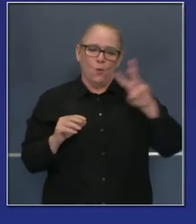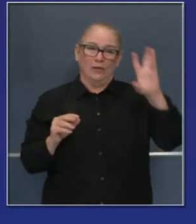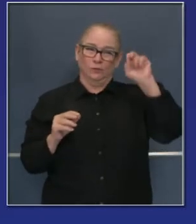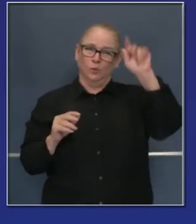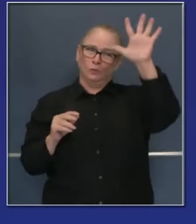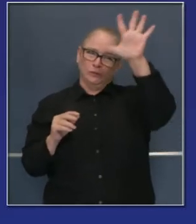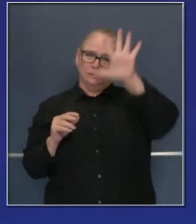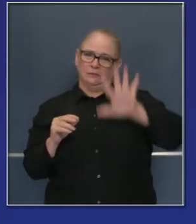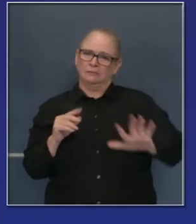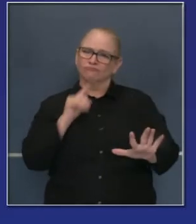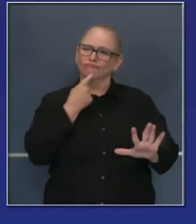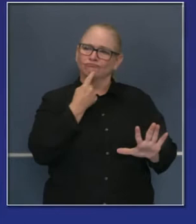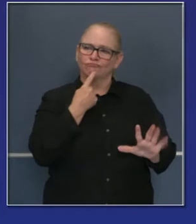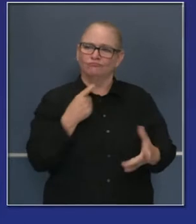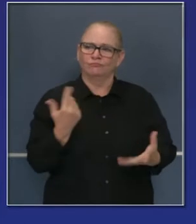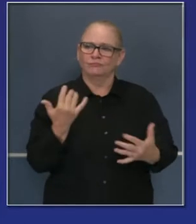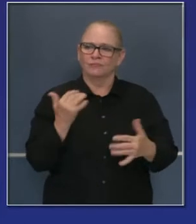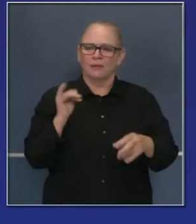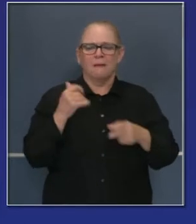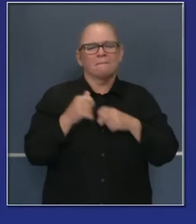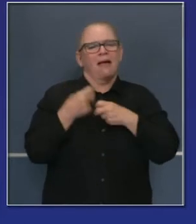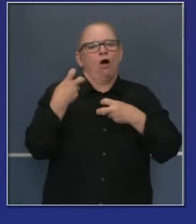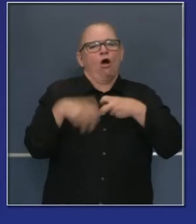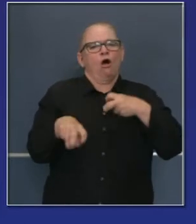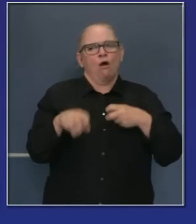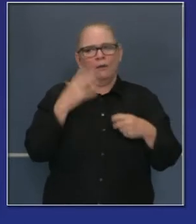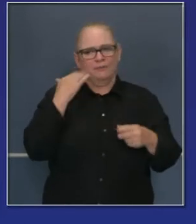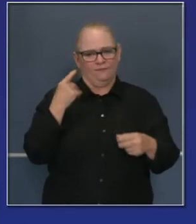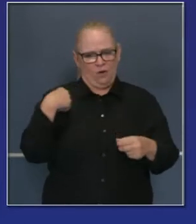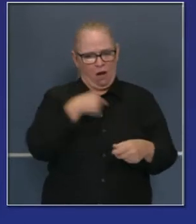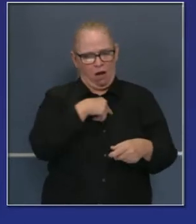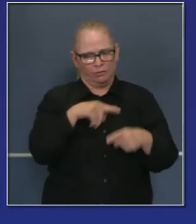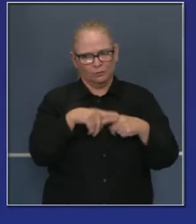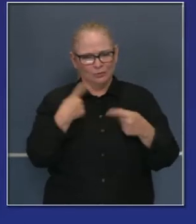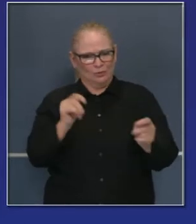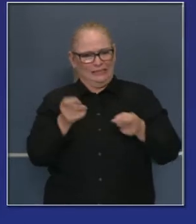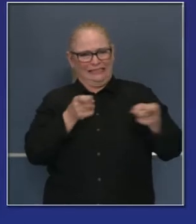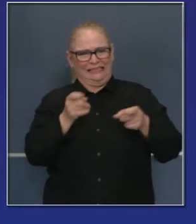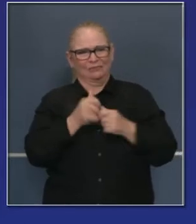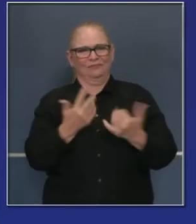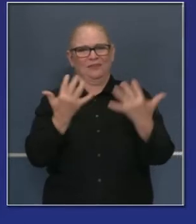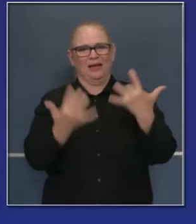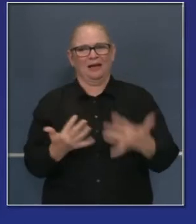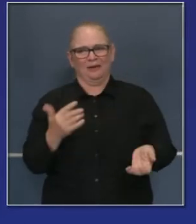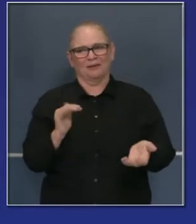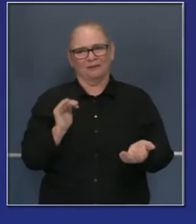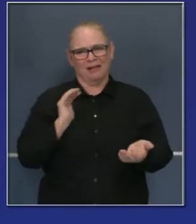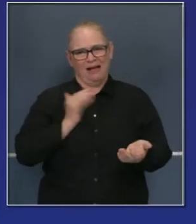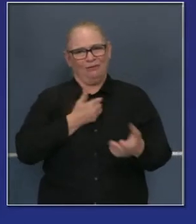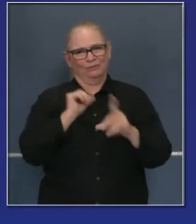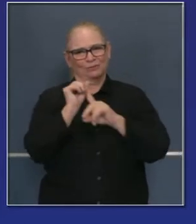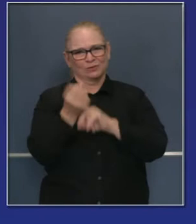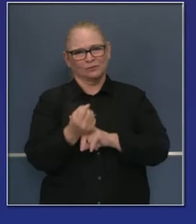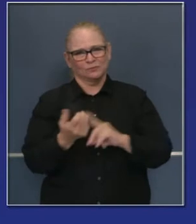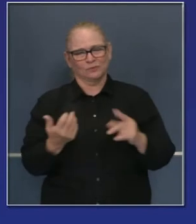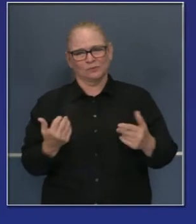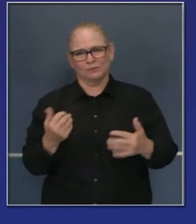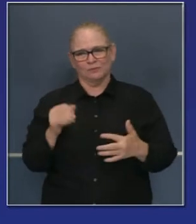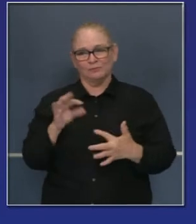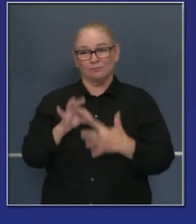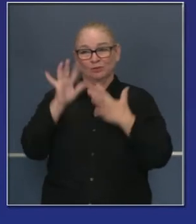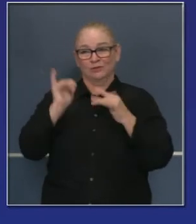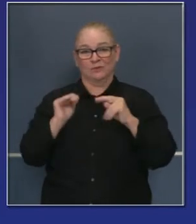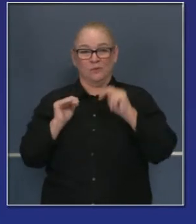través de todo el estado están creando presión sobre los recursos en todos los estados, lo cual incluye también el noroeste del